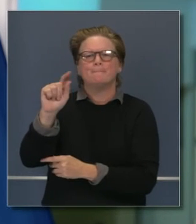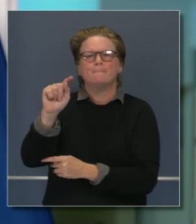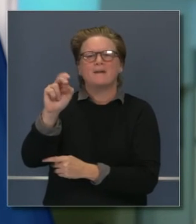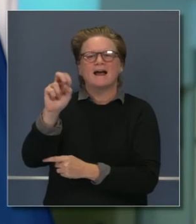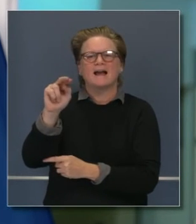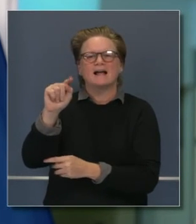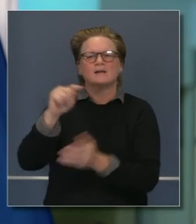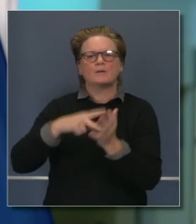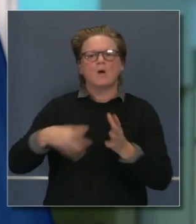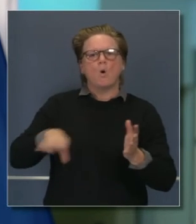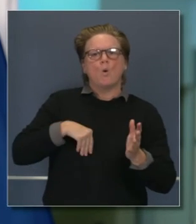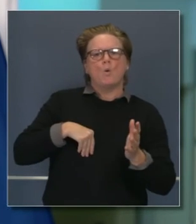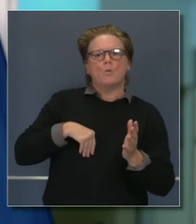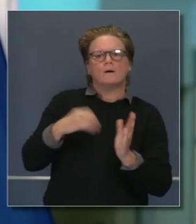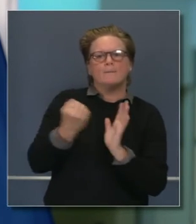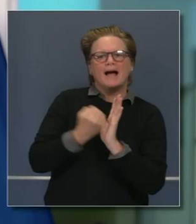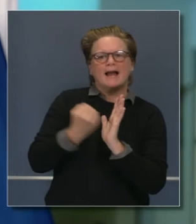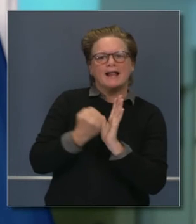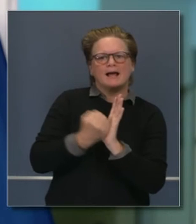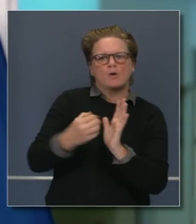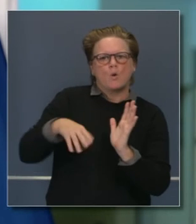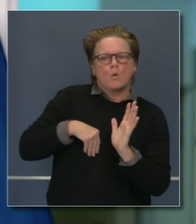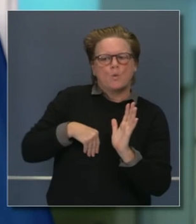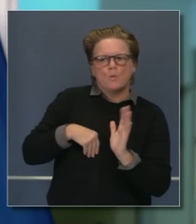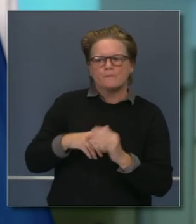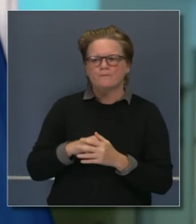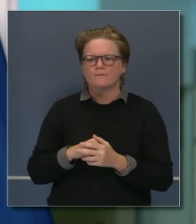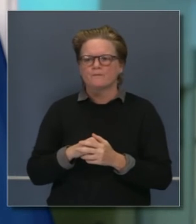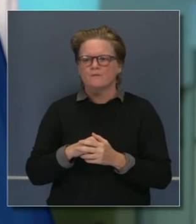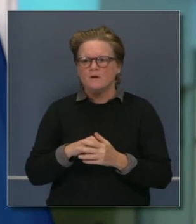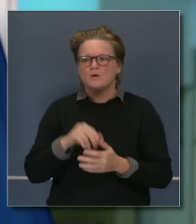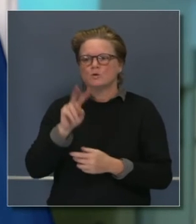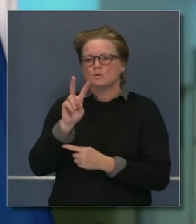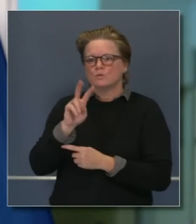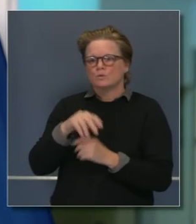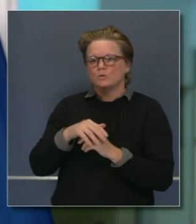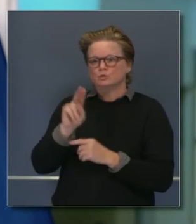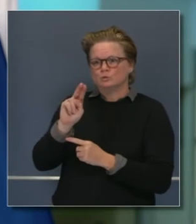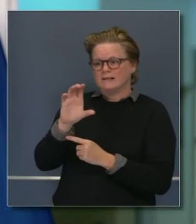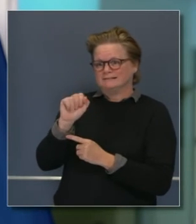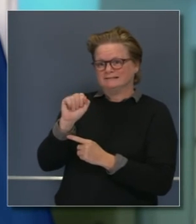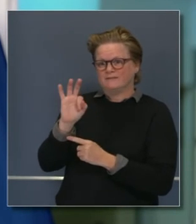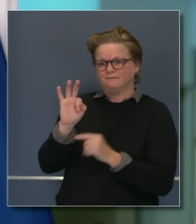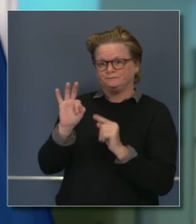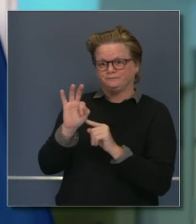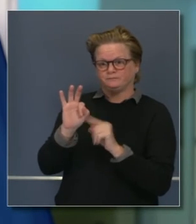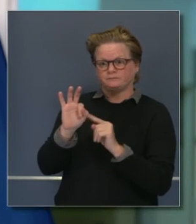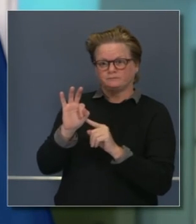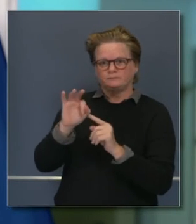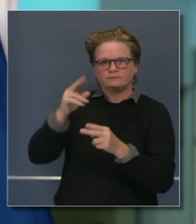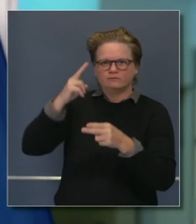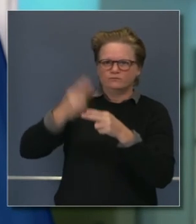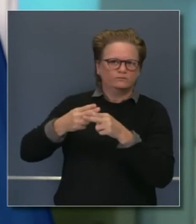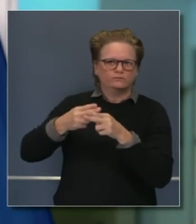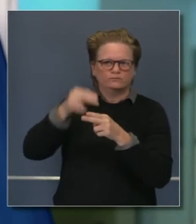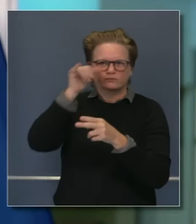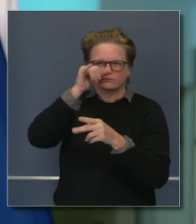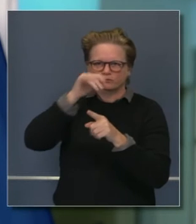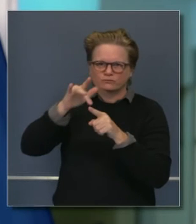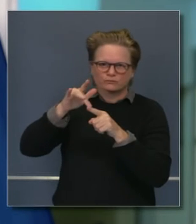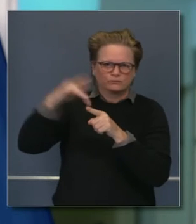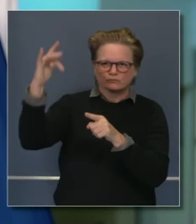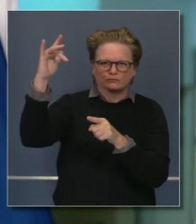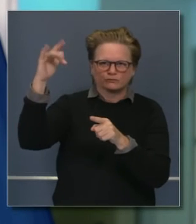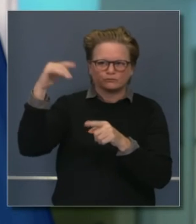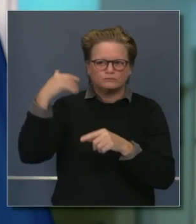UCSF. Estaría al frente con el talento que proporciona y con el que se